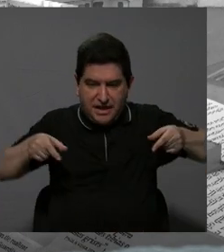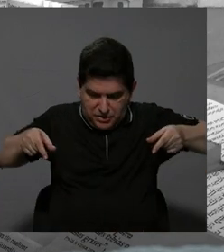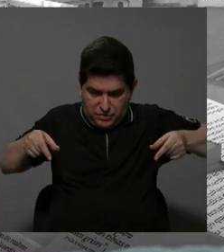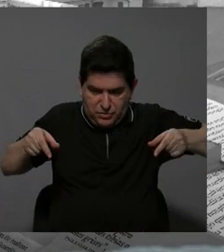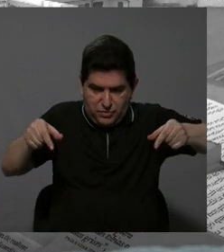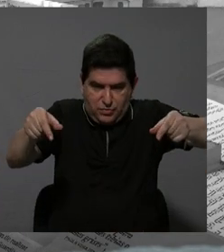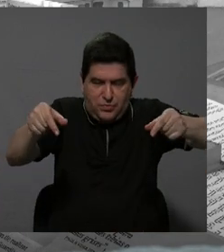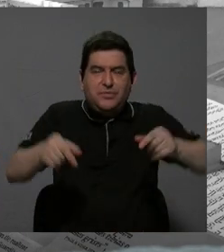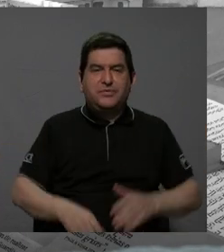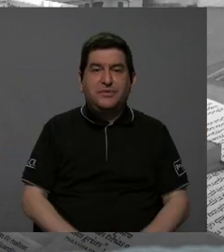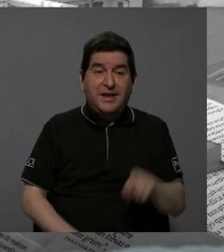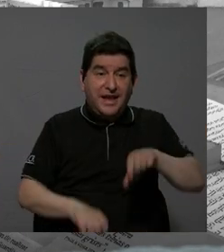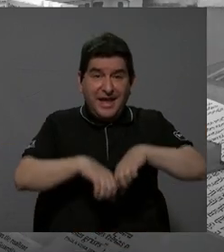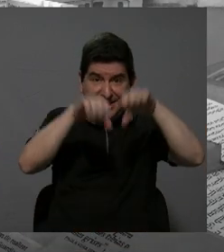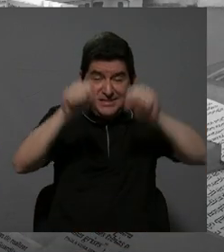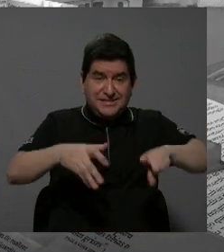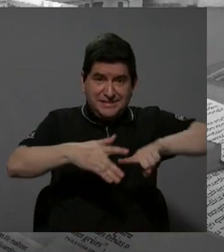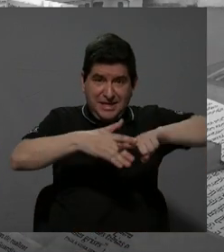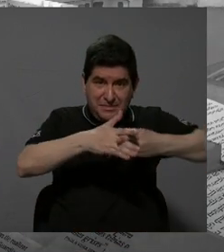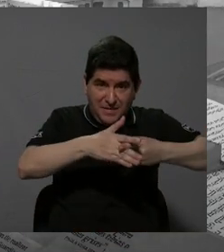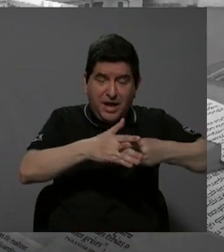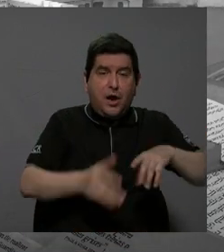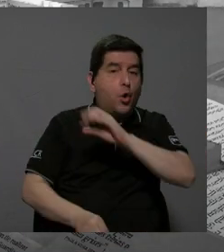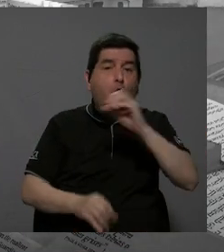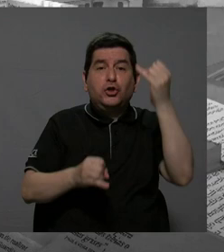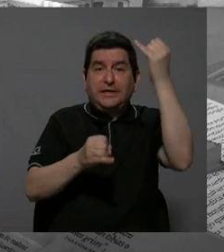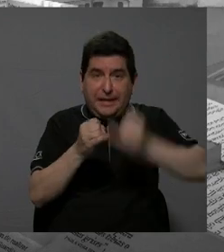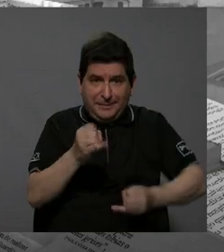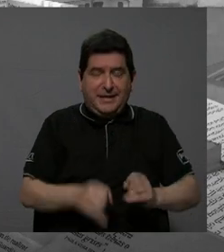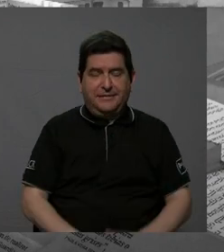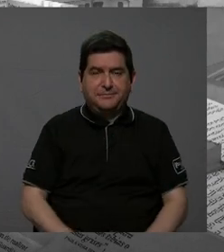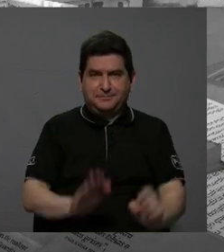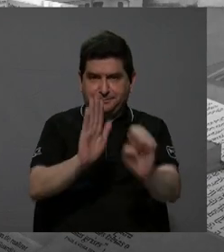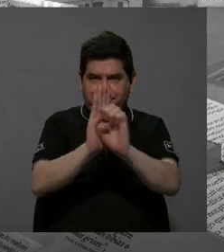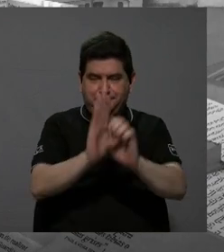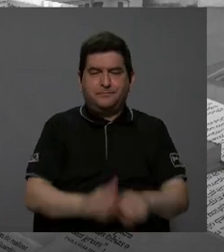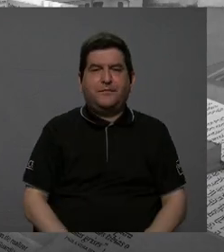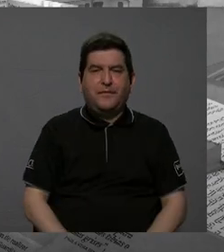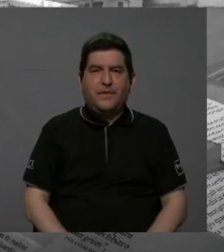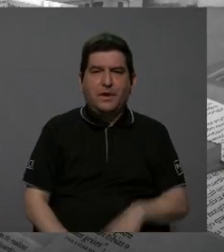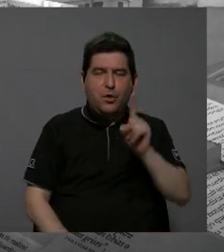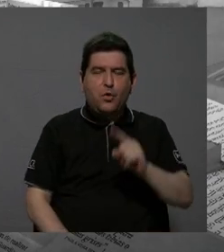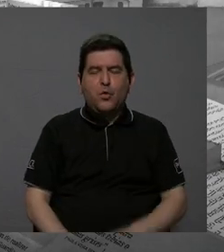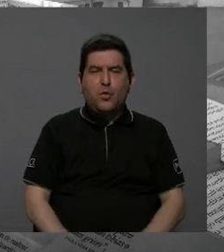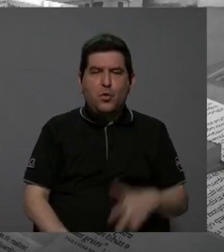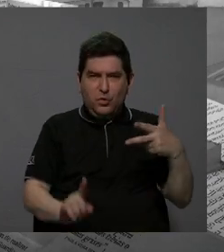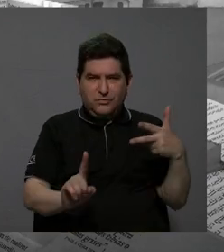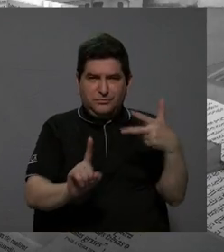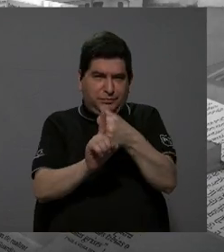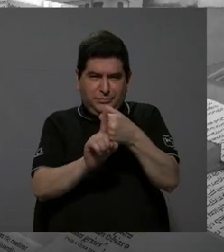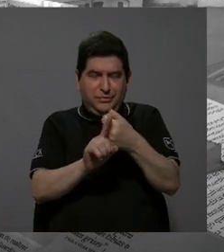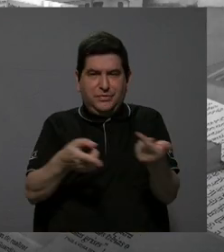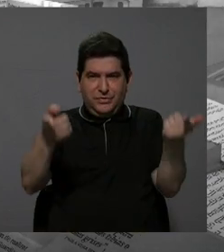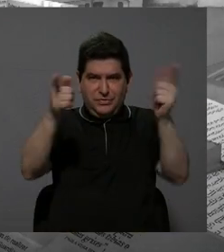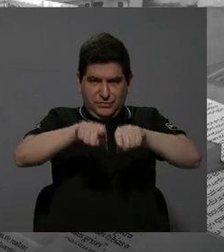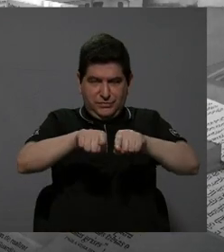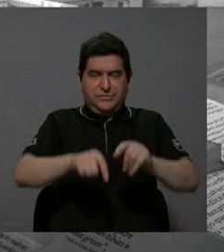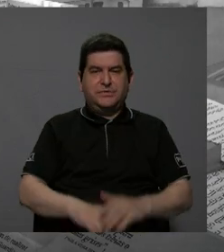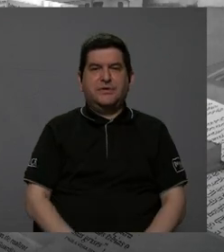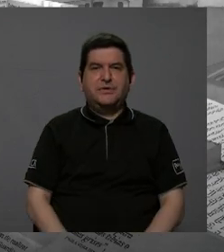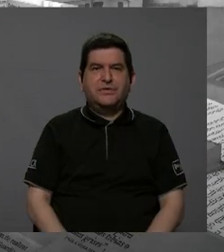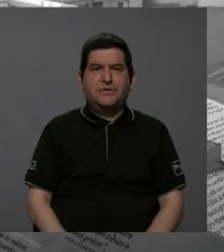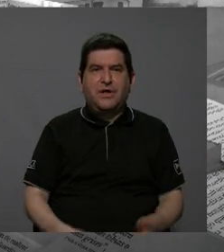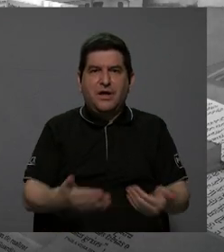ese sistema empieza o termina. Entonces, por ejemplo, un accidente como el que se dio recientemente en el nuevo